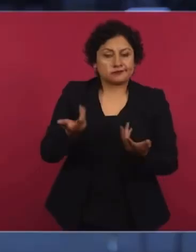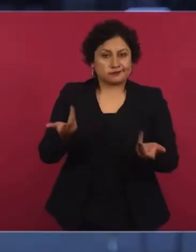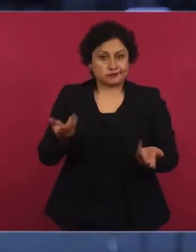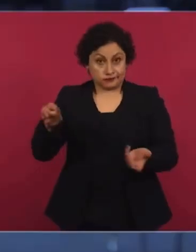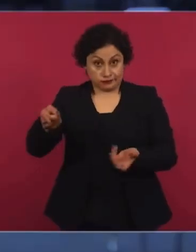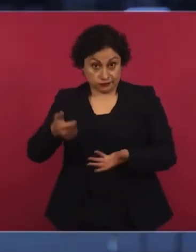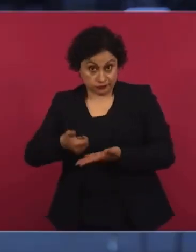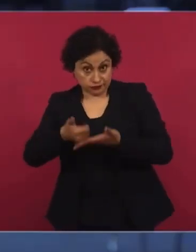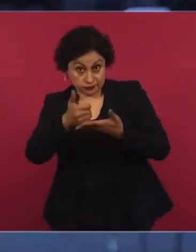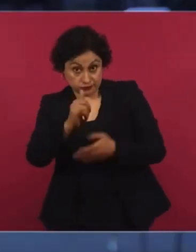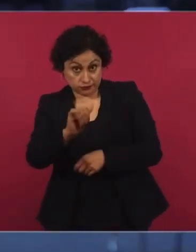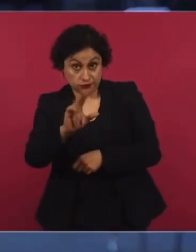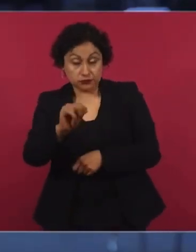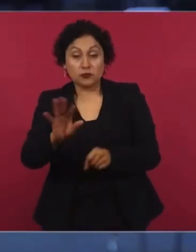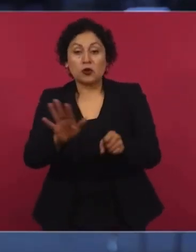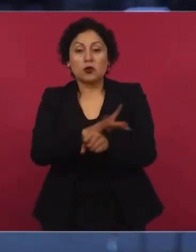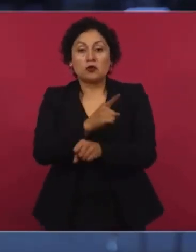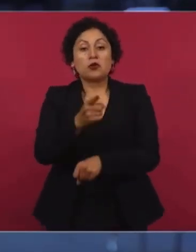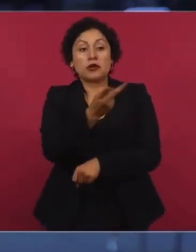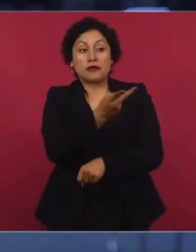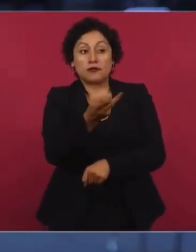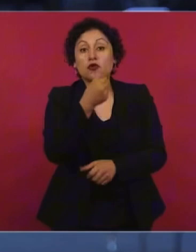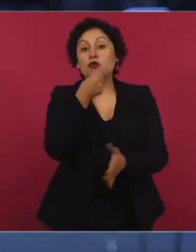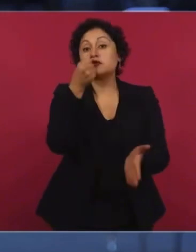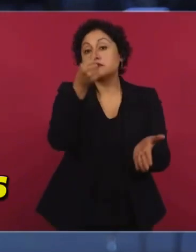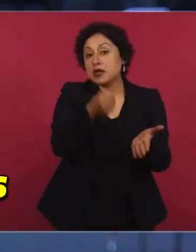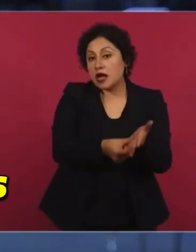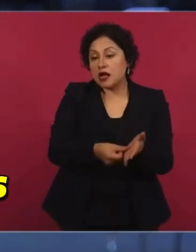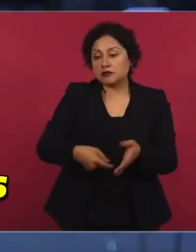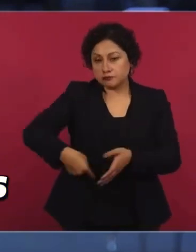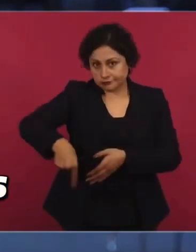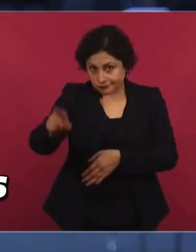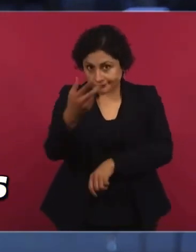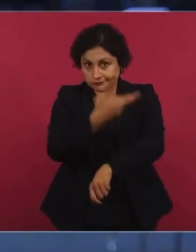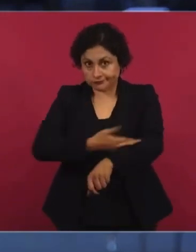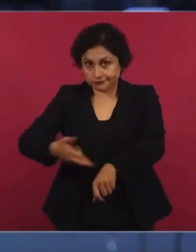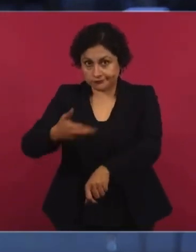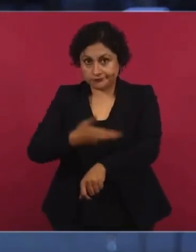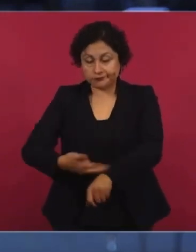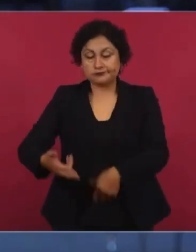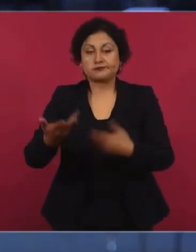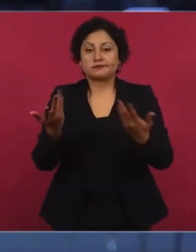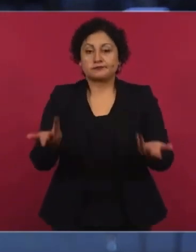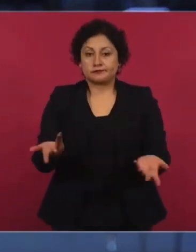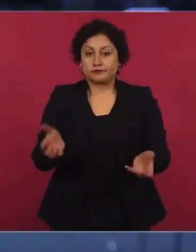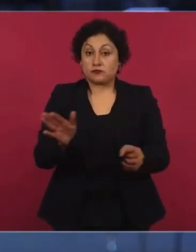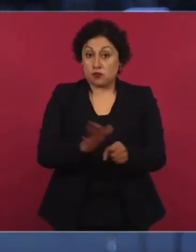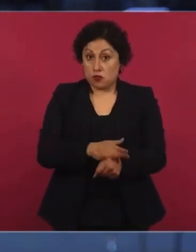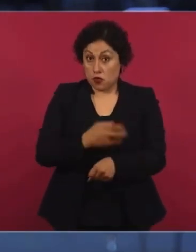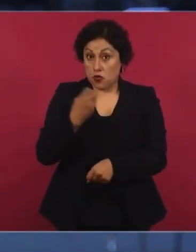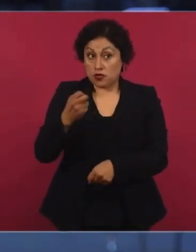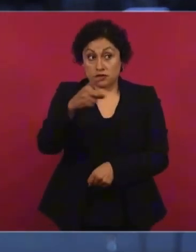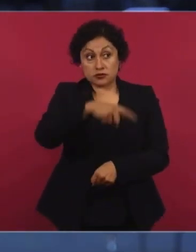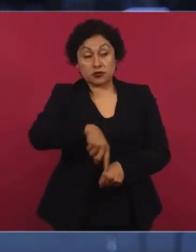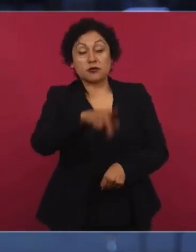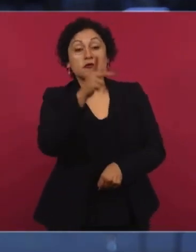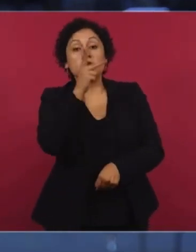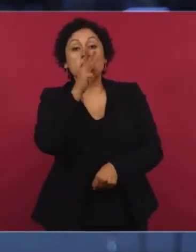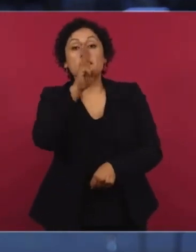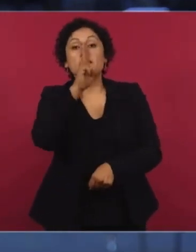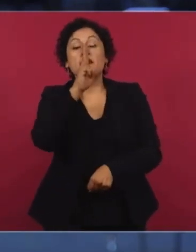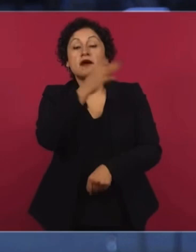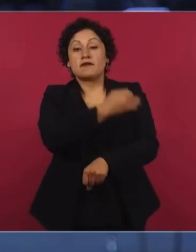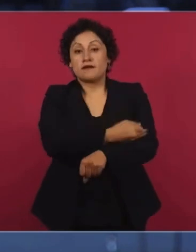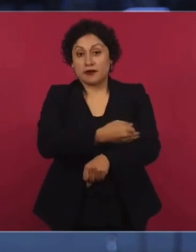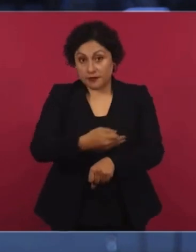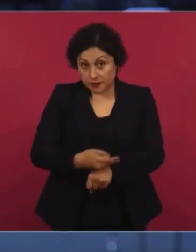informar sobre este tipo de procedimientos, razón por la que familiares, expertos mantienen la idea de que, bueno, pues es una investigación de cúpula y de